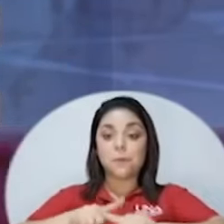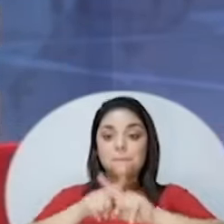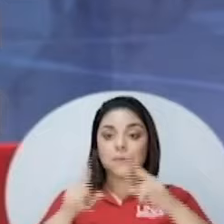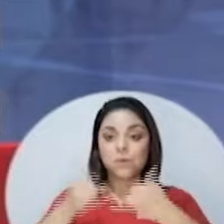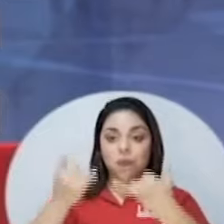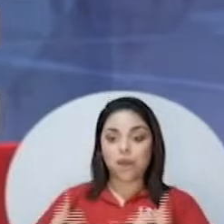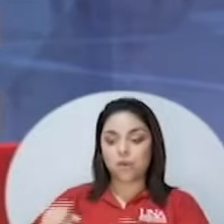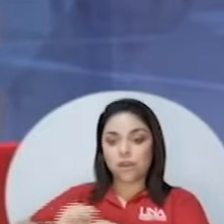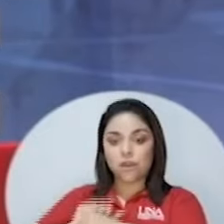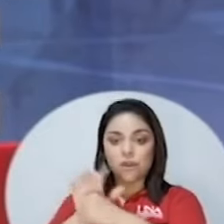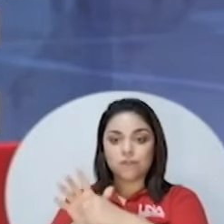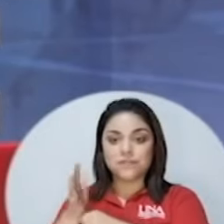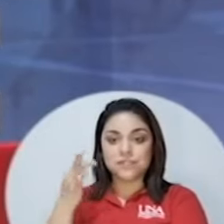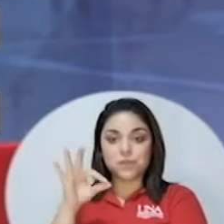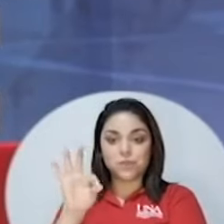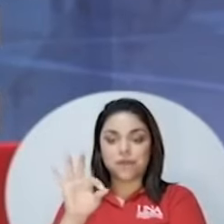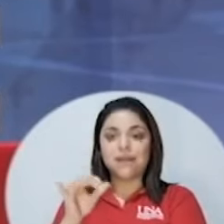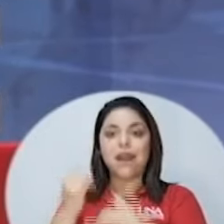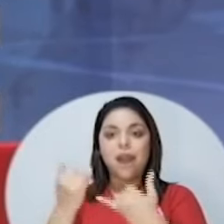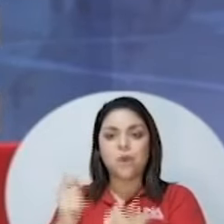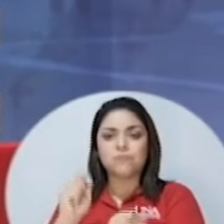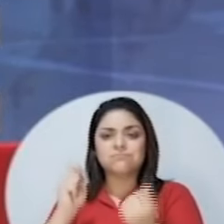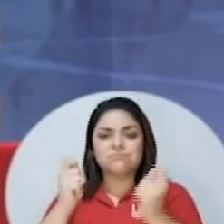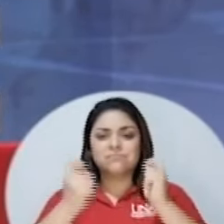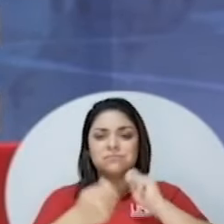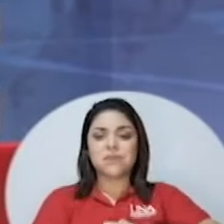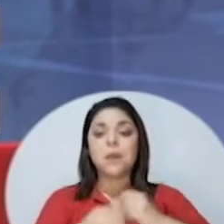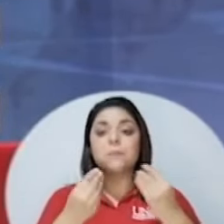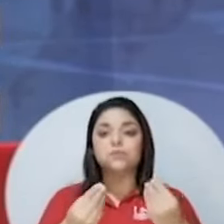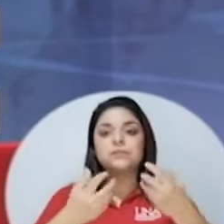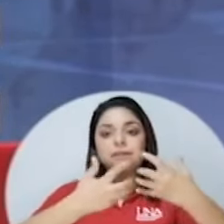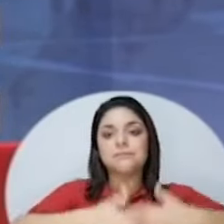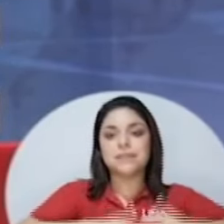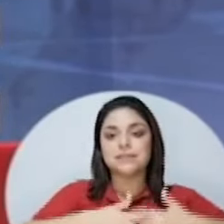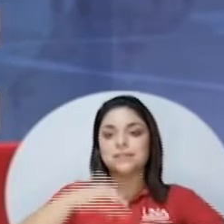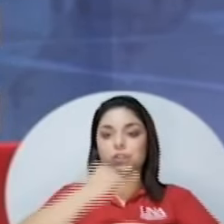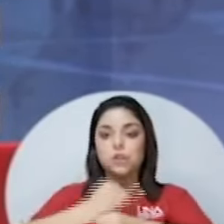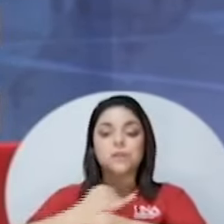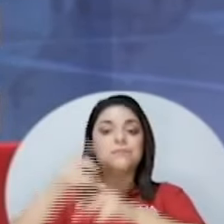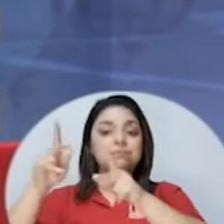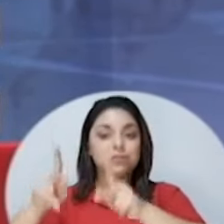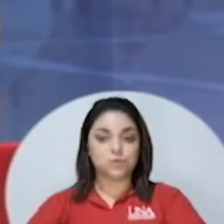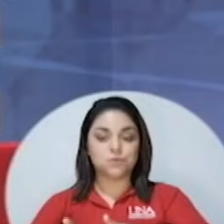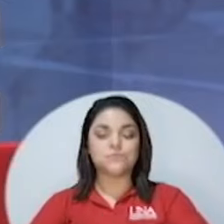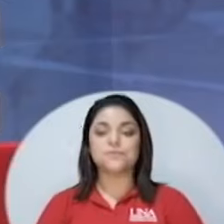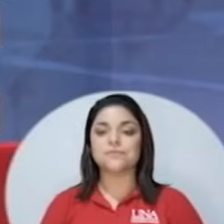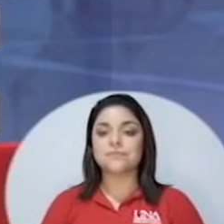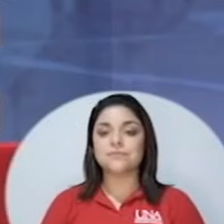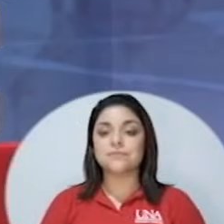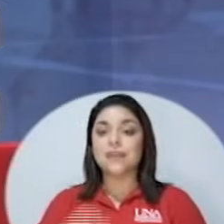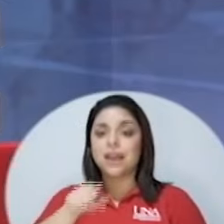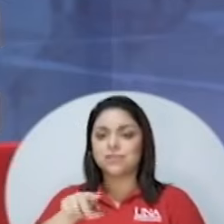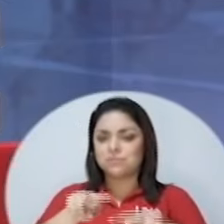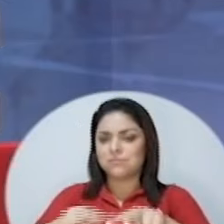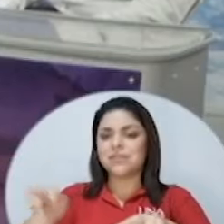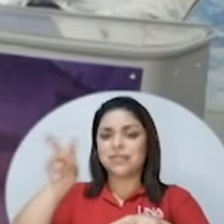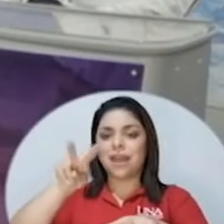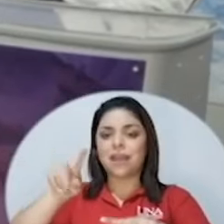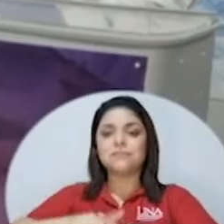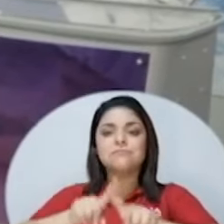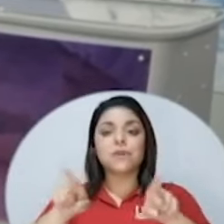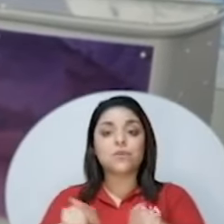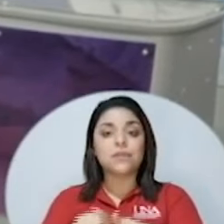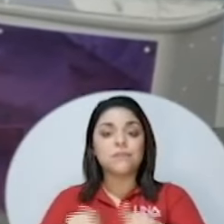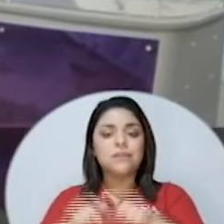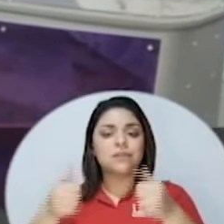realidad en la que viven muchísimas personas empresas e instituciones esto ha conllevado una serie de ventajas pero también tiene muchos retos muchas